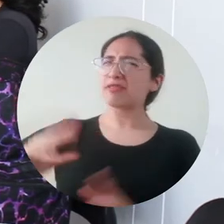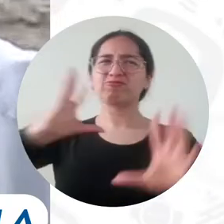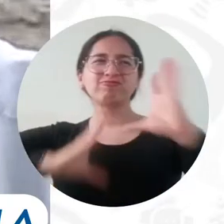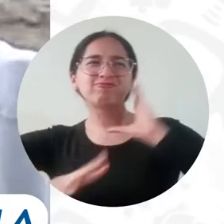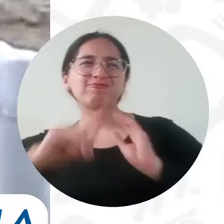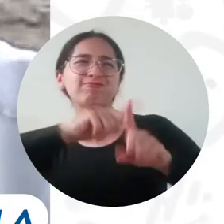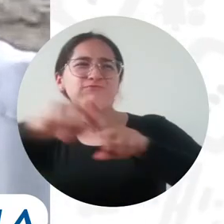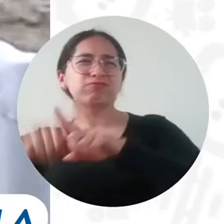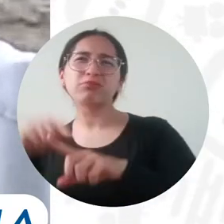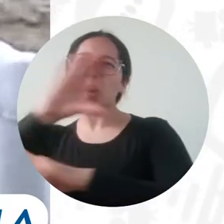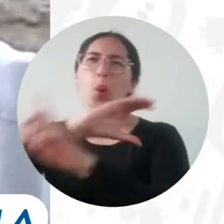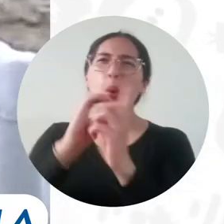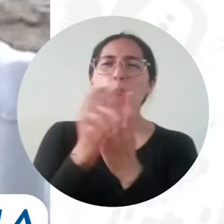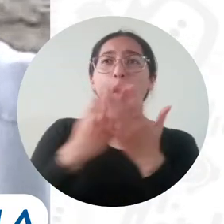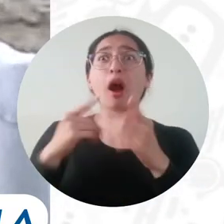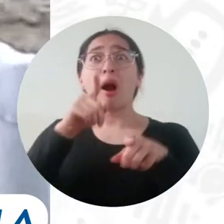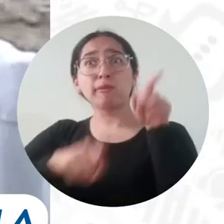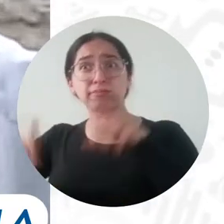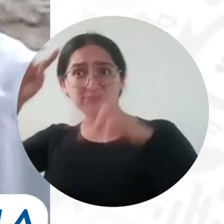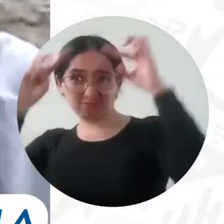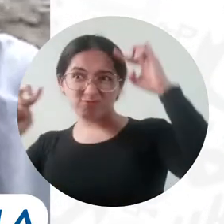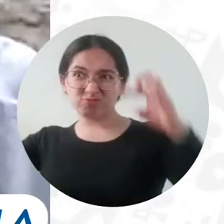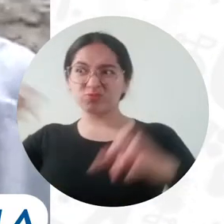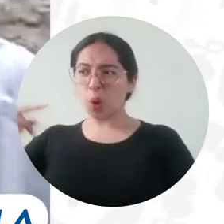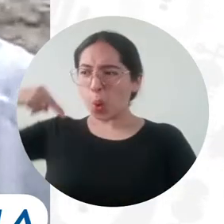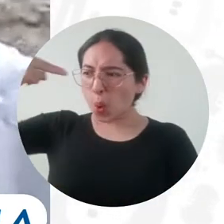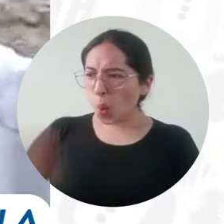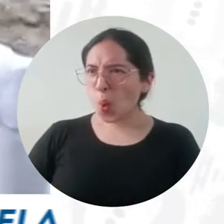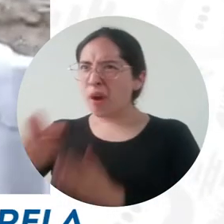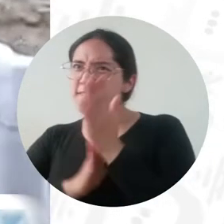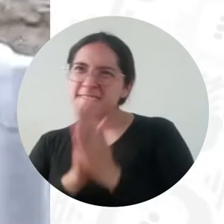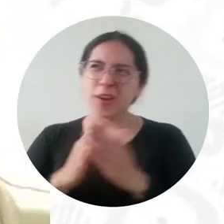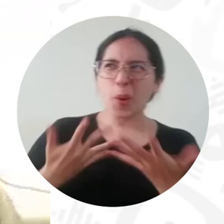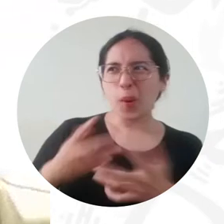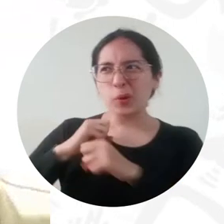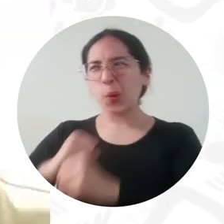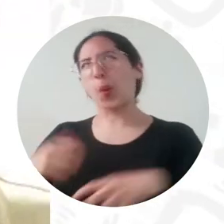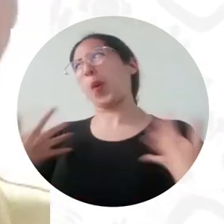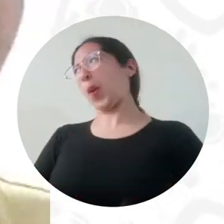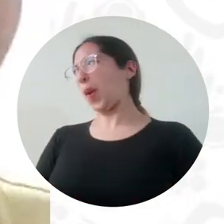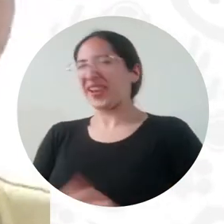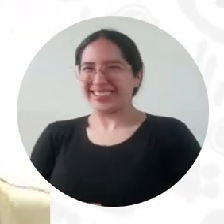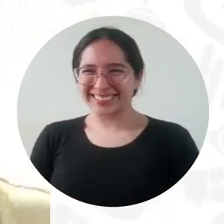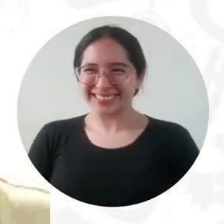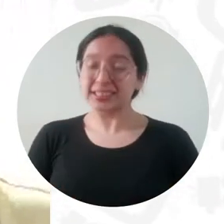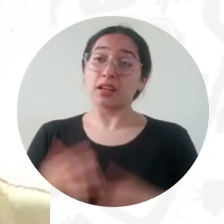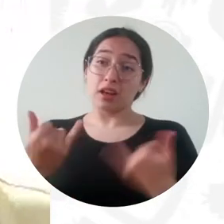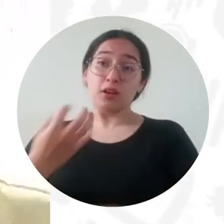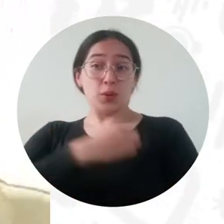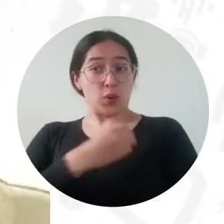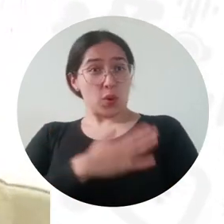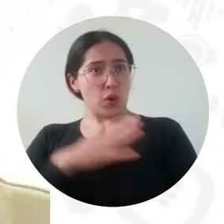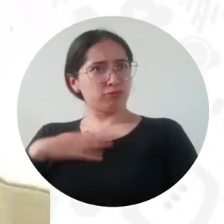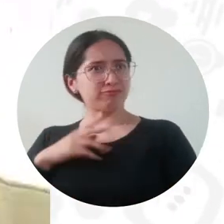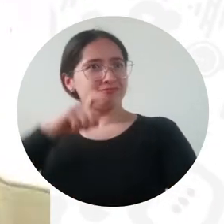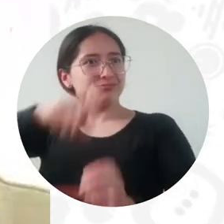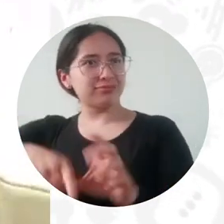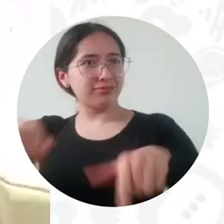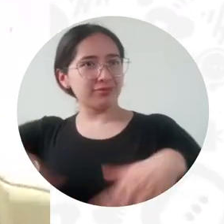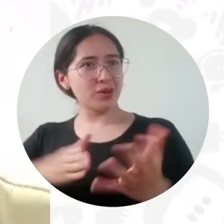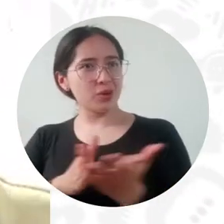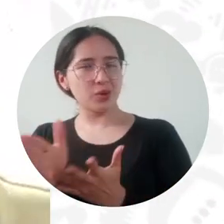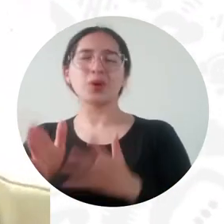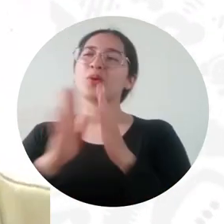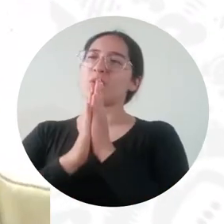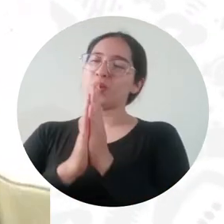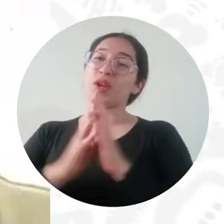de muchos gestores y creadores culturales y historiadores a veces hasta aficionados. Un placer poder haber tenido esta oportunidad de entrar a